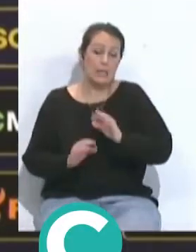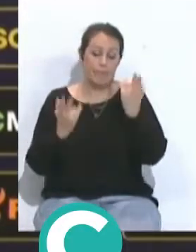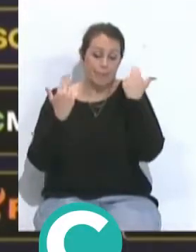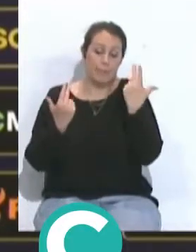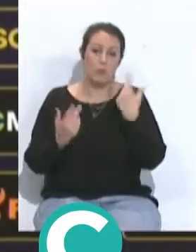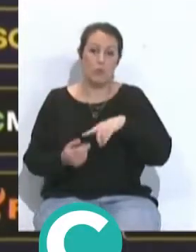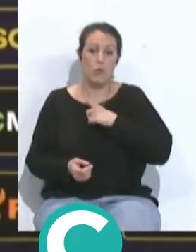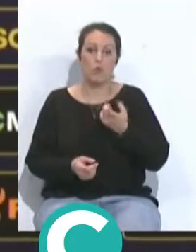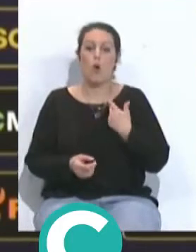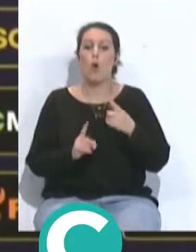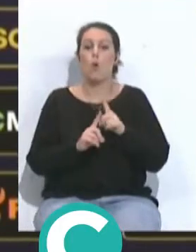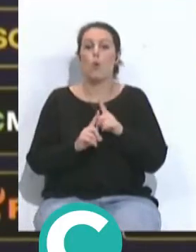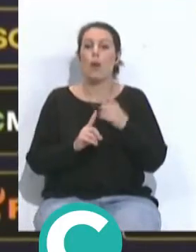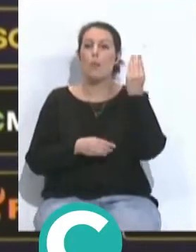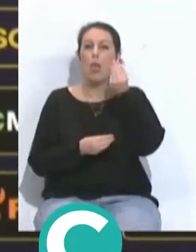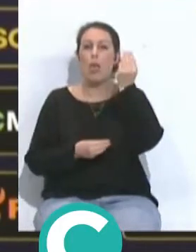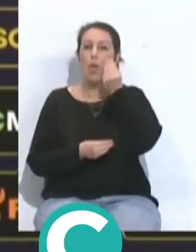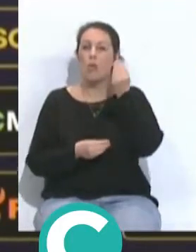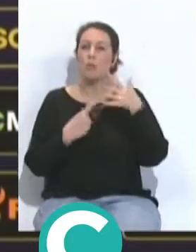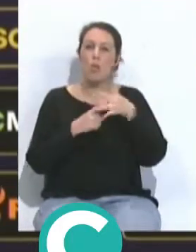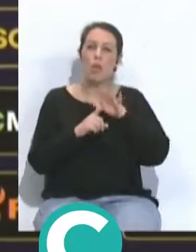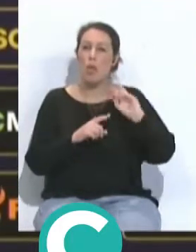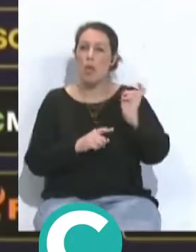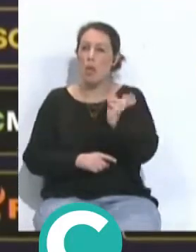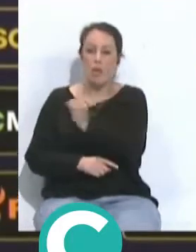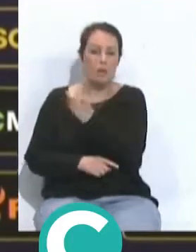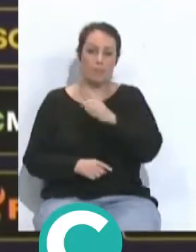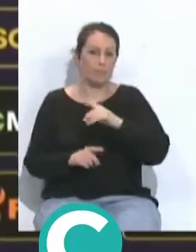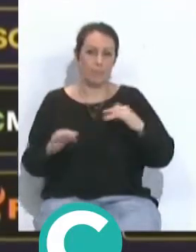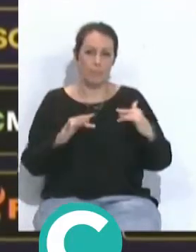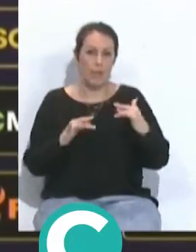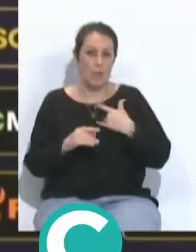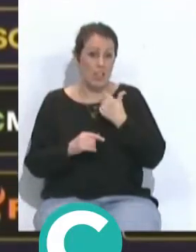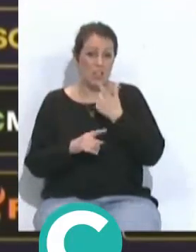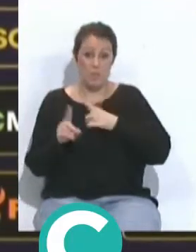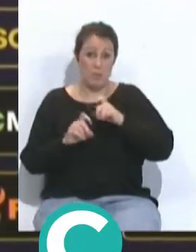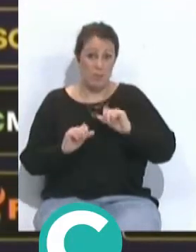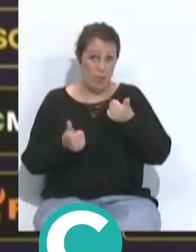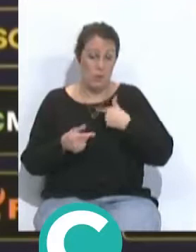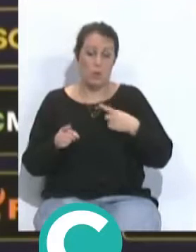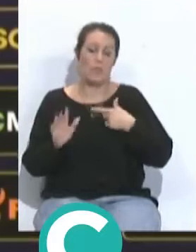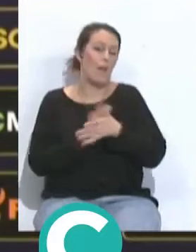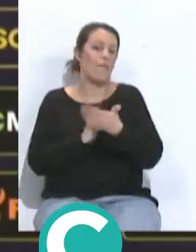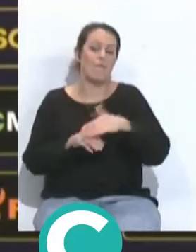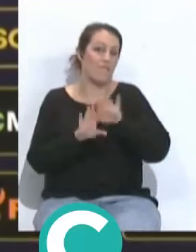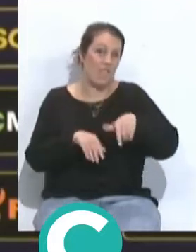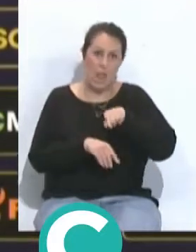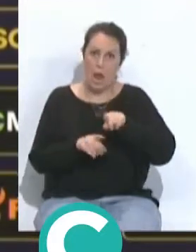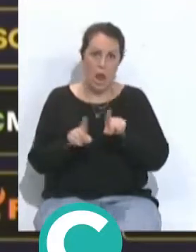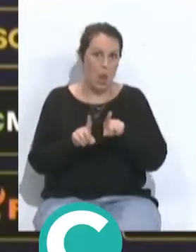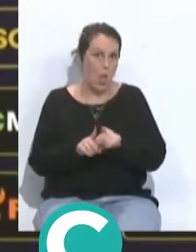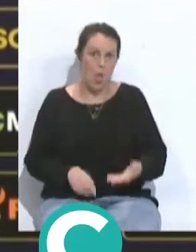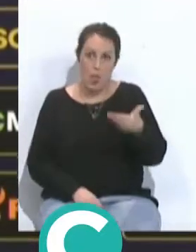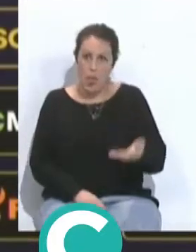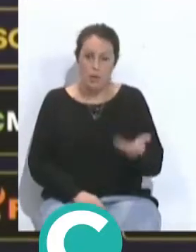contemplativos o estar pensando en diferentes situaciones no, cada partido, tú lo has dicho al principio, la primera pregunta de todos es una final, cada partido es un partido